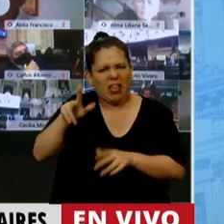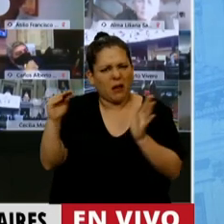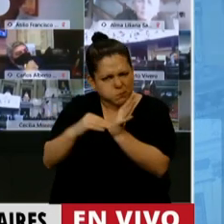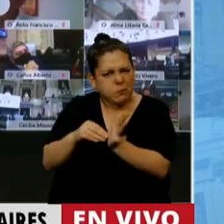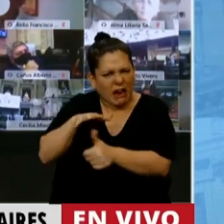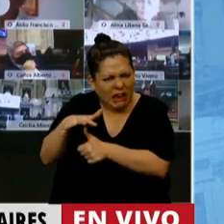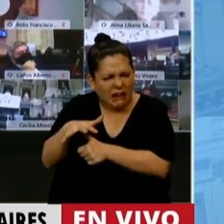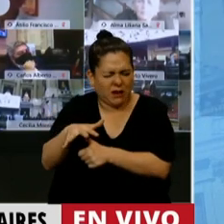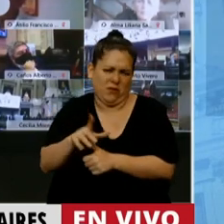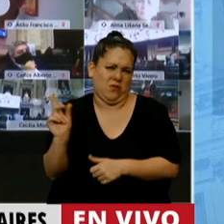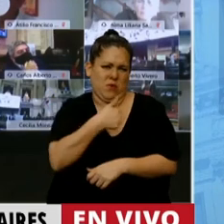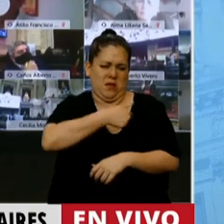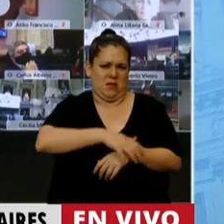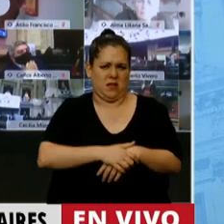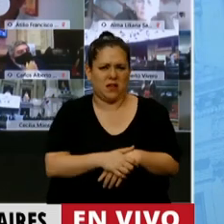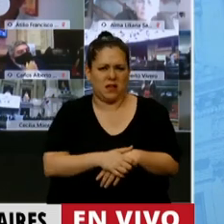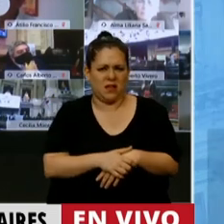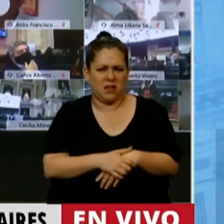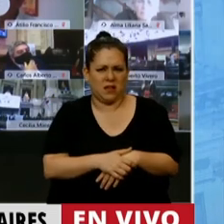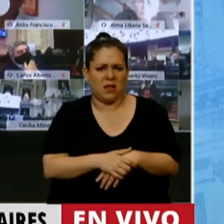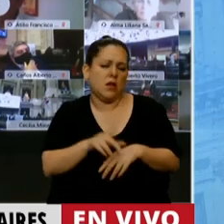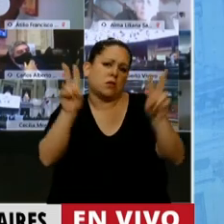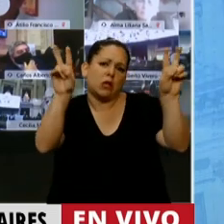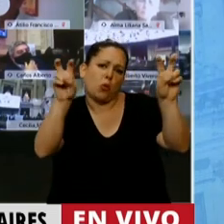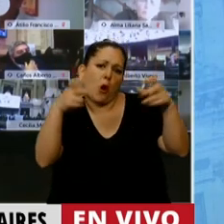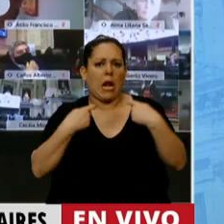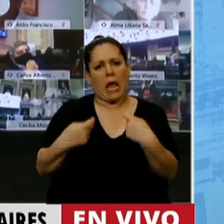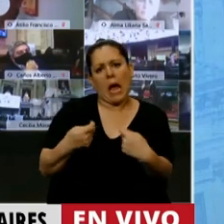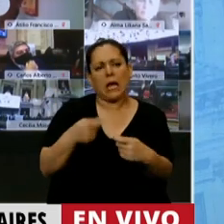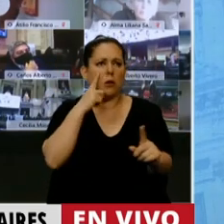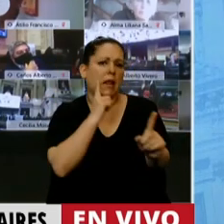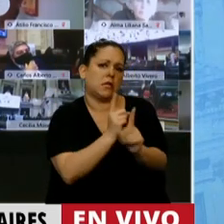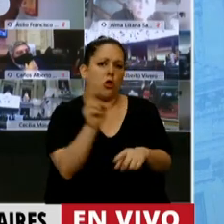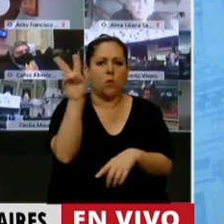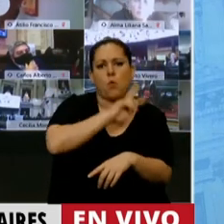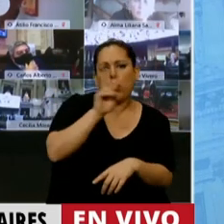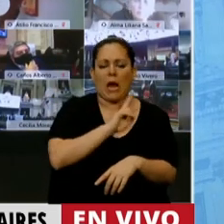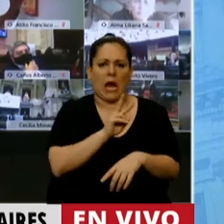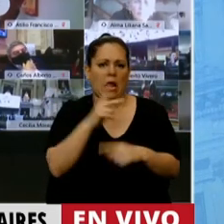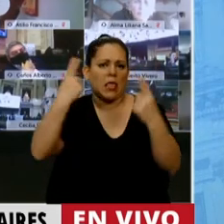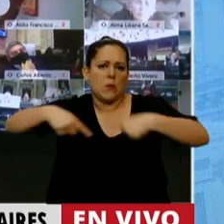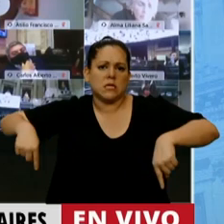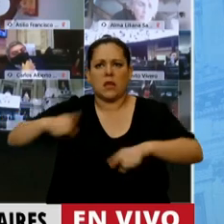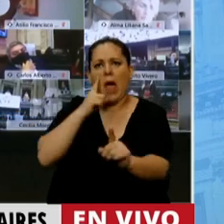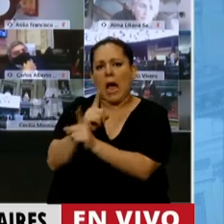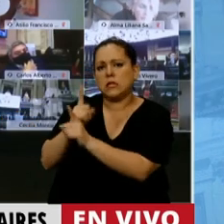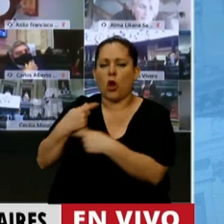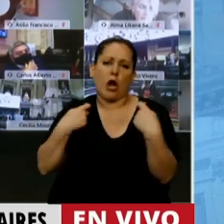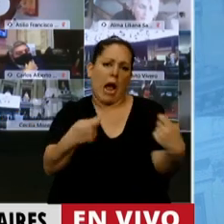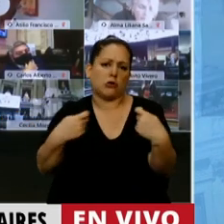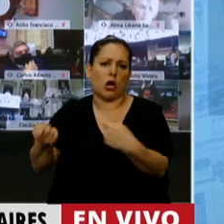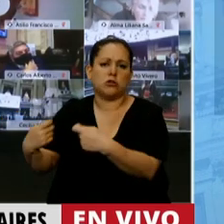admitir que sumen entre lo que se supone gastan para la atención de las mujeres y la diversidad, por ejemplo, cuántas mujeres